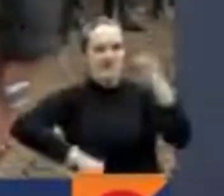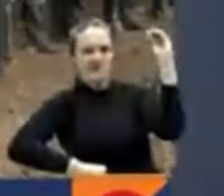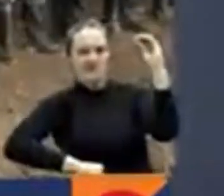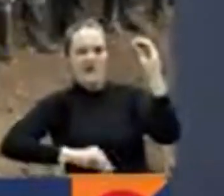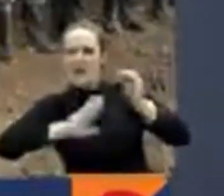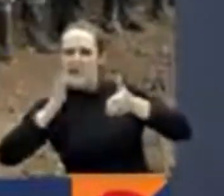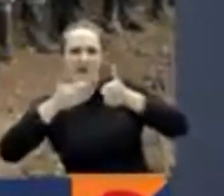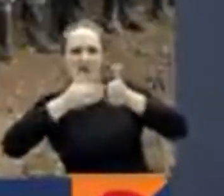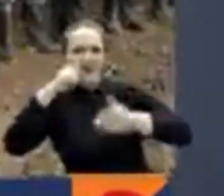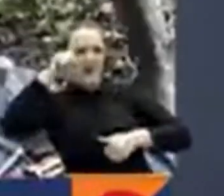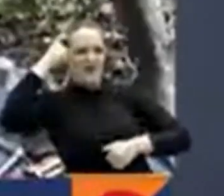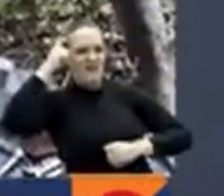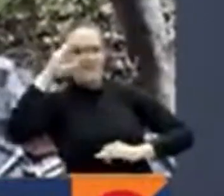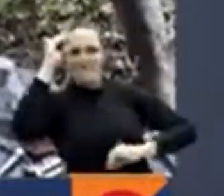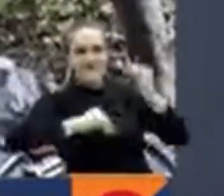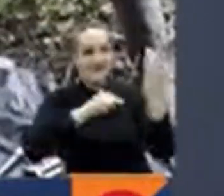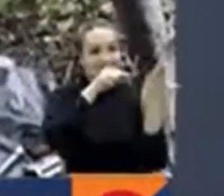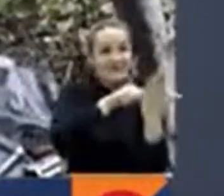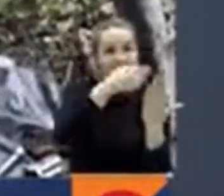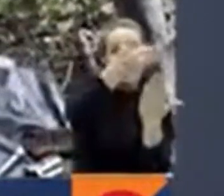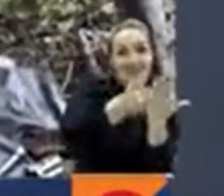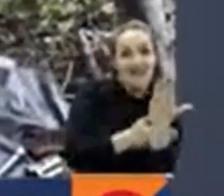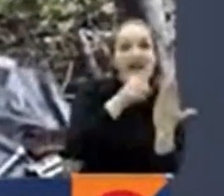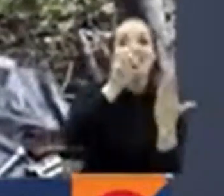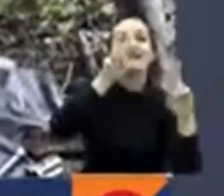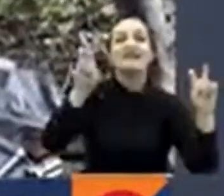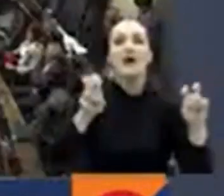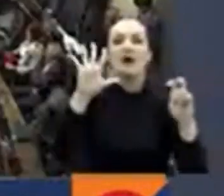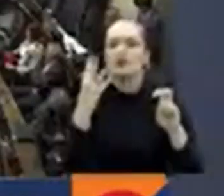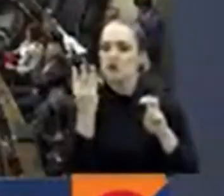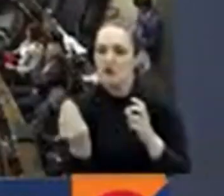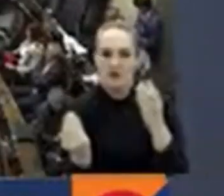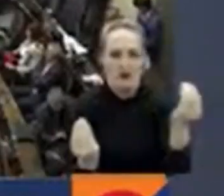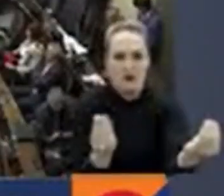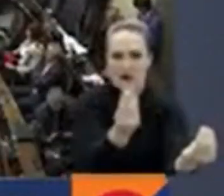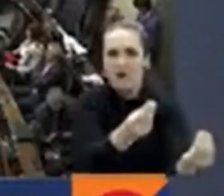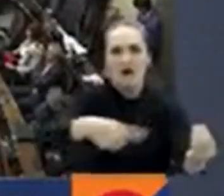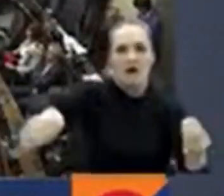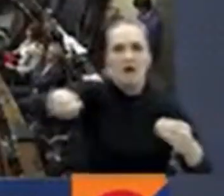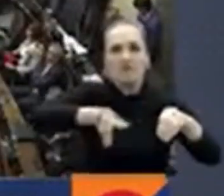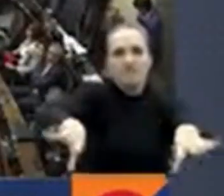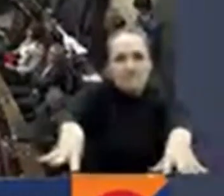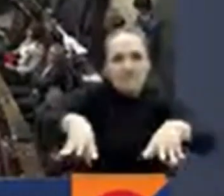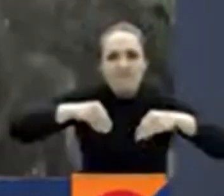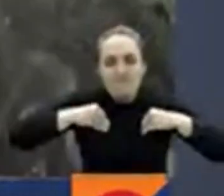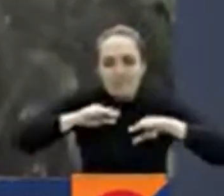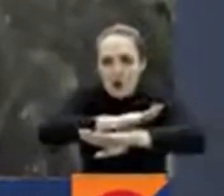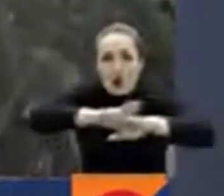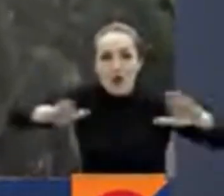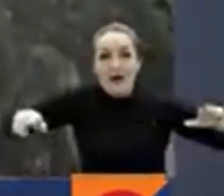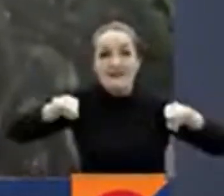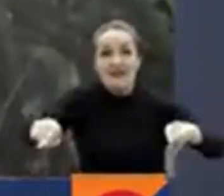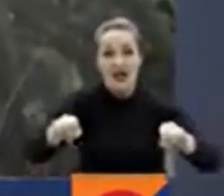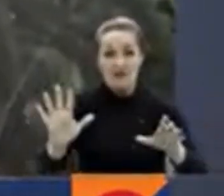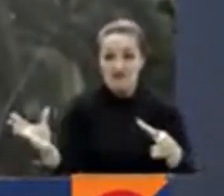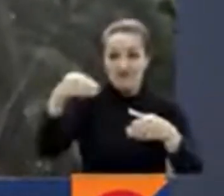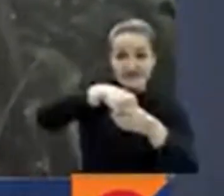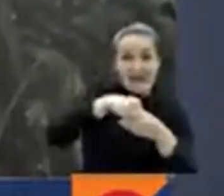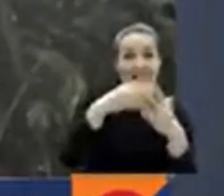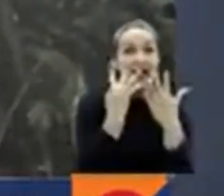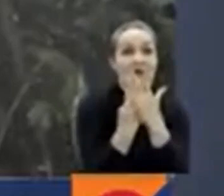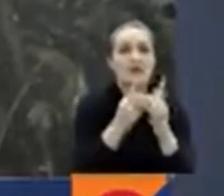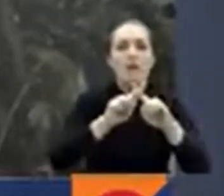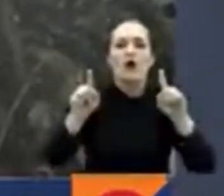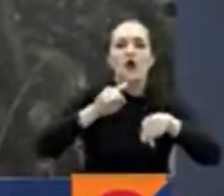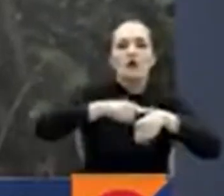sobre este nuevo proyecto de sometimiento a la justicia que busca hasta el 60% de rebaja de penas para aquellas personas que se sometan